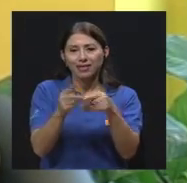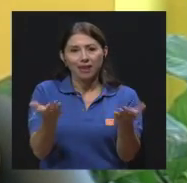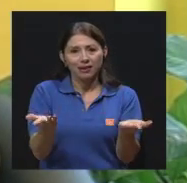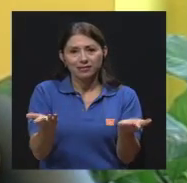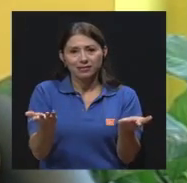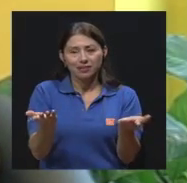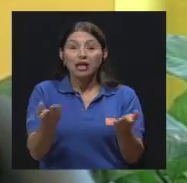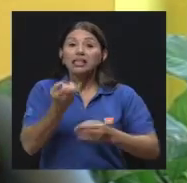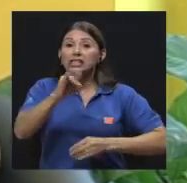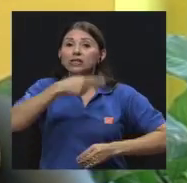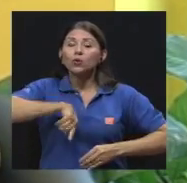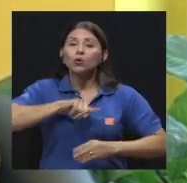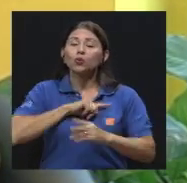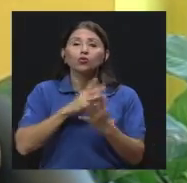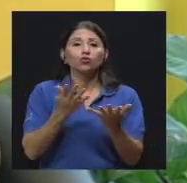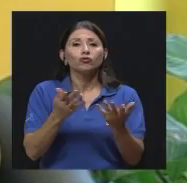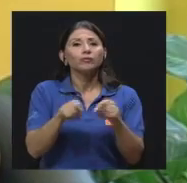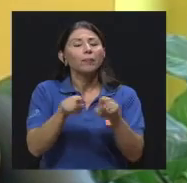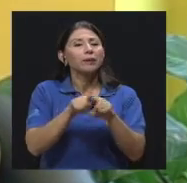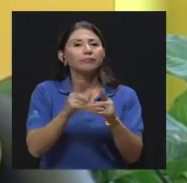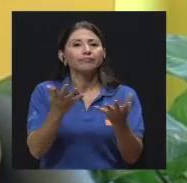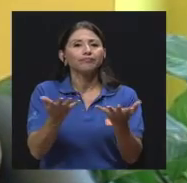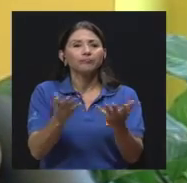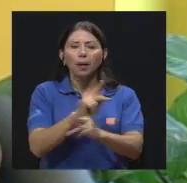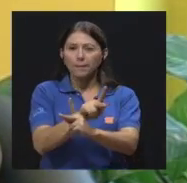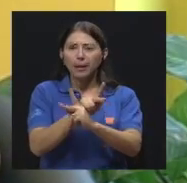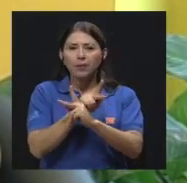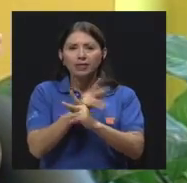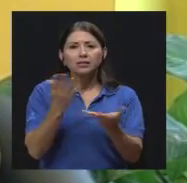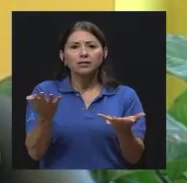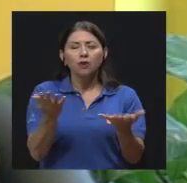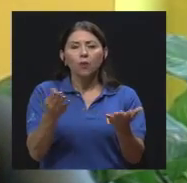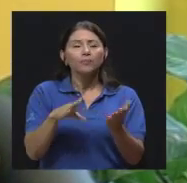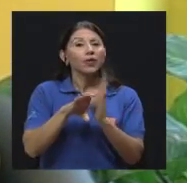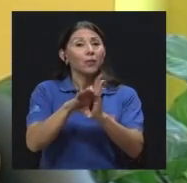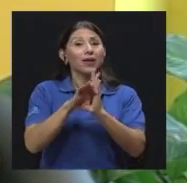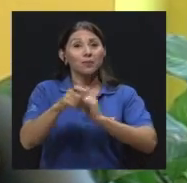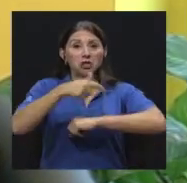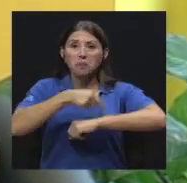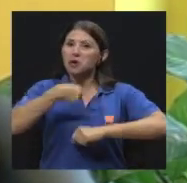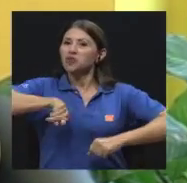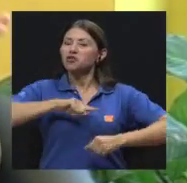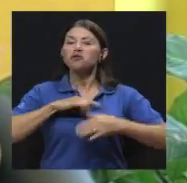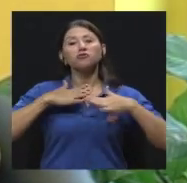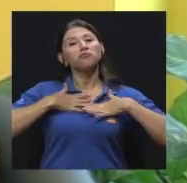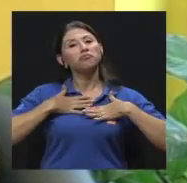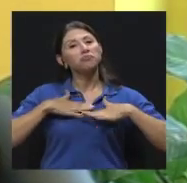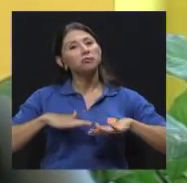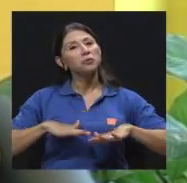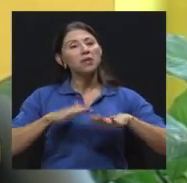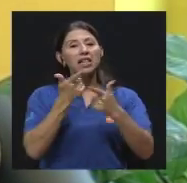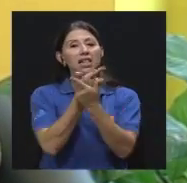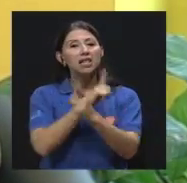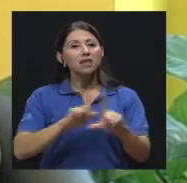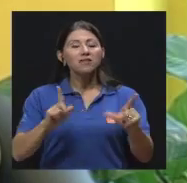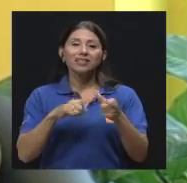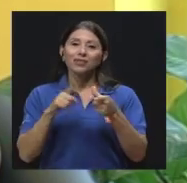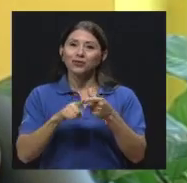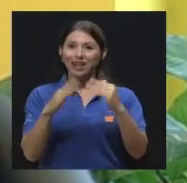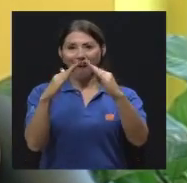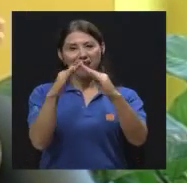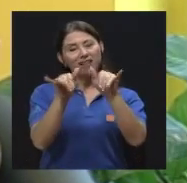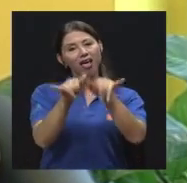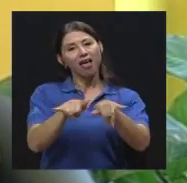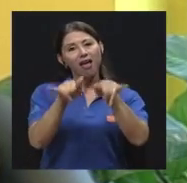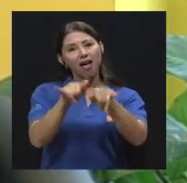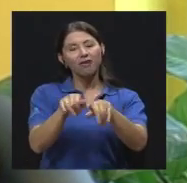tenemos a veces prevención, por ejemplo, cuando estamos libres, usar unas sandalias en la casa para que el pie esté